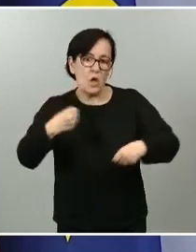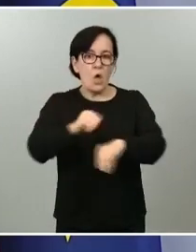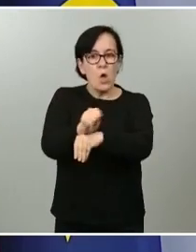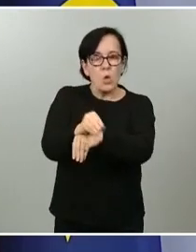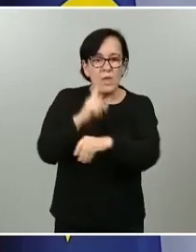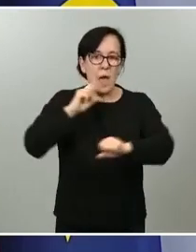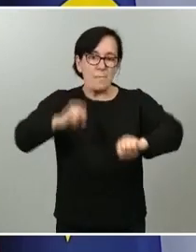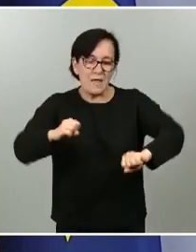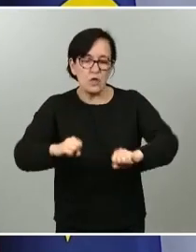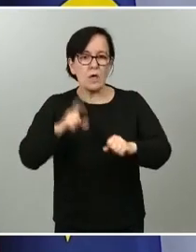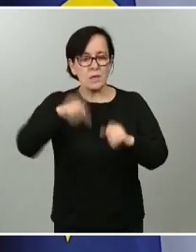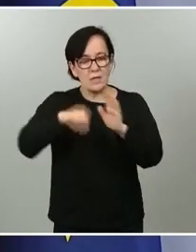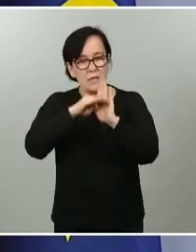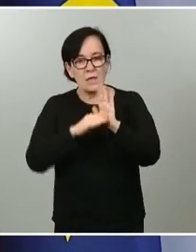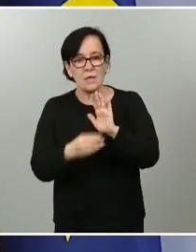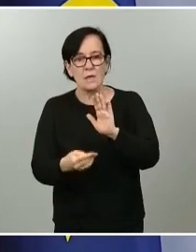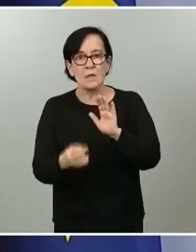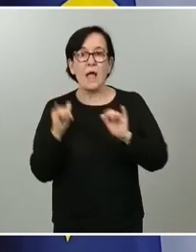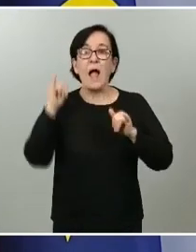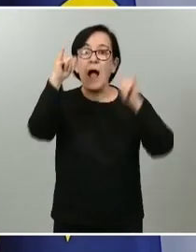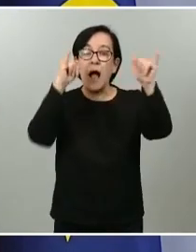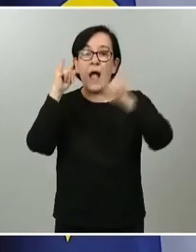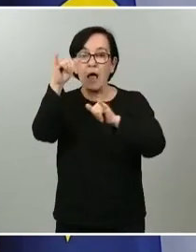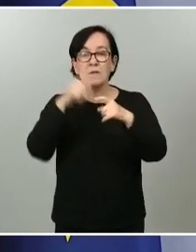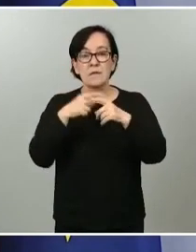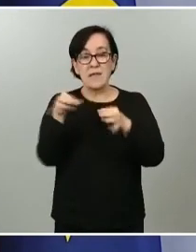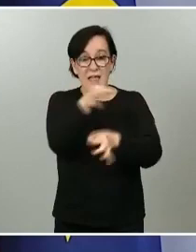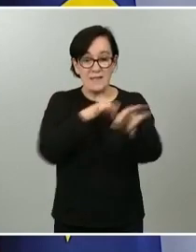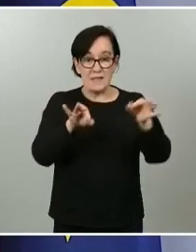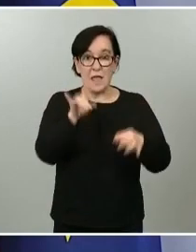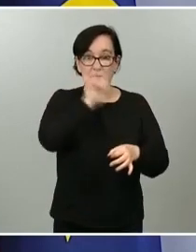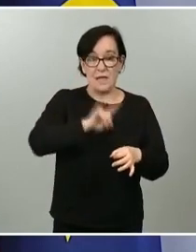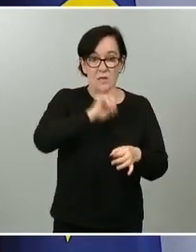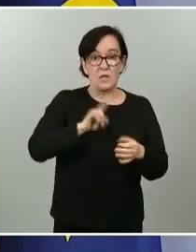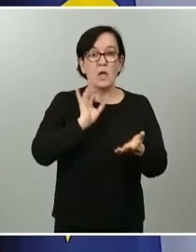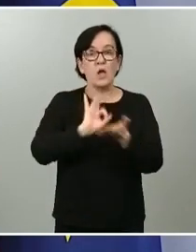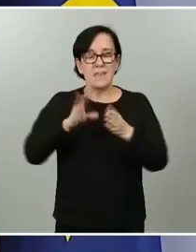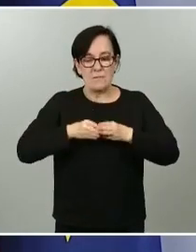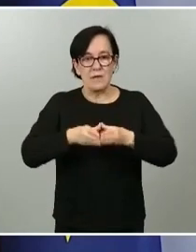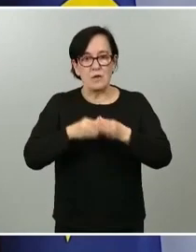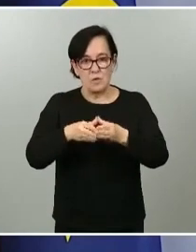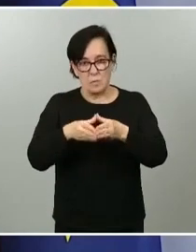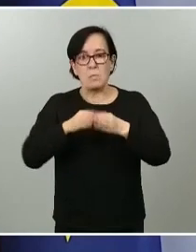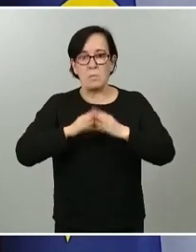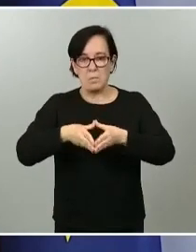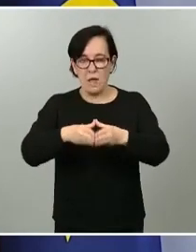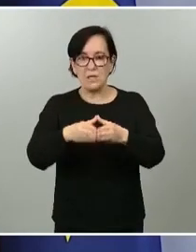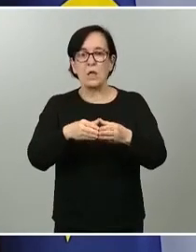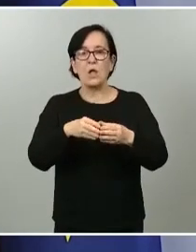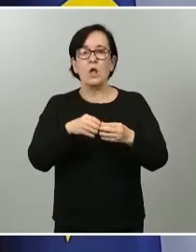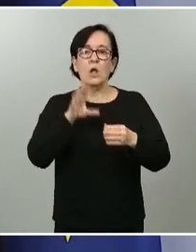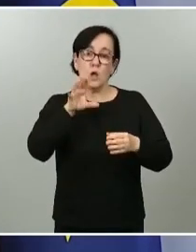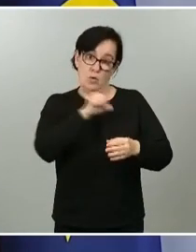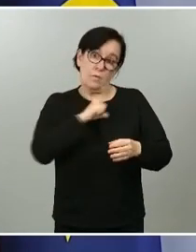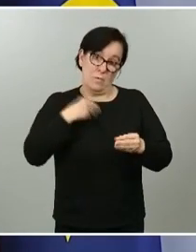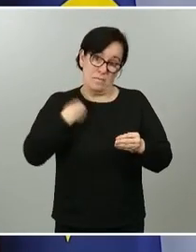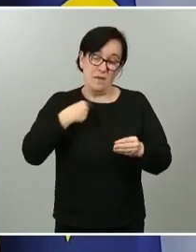regulan las conexiones aéreas entre las Islas Canarias, así como los servicios marítimos en la comunidad autónoma y, del mismo